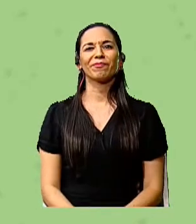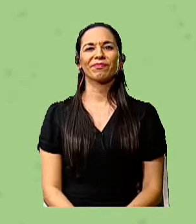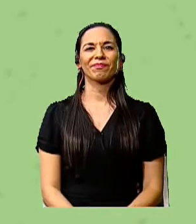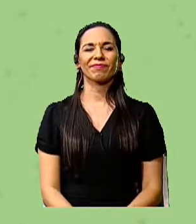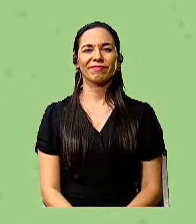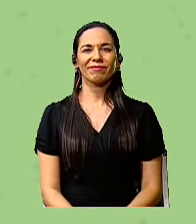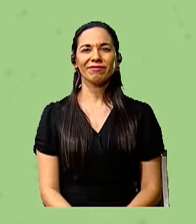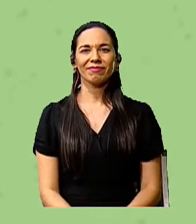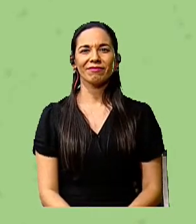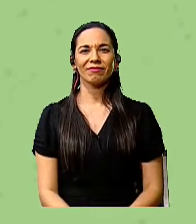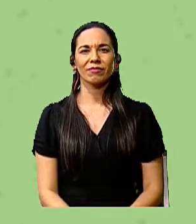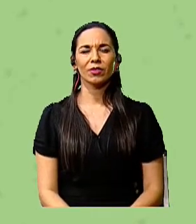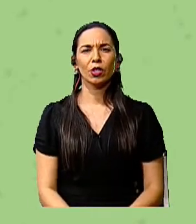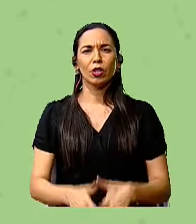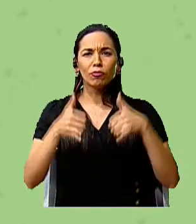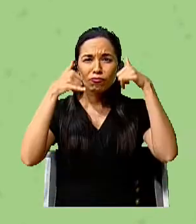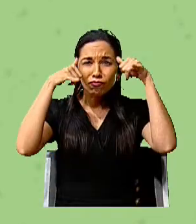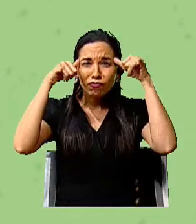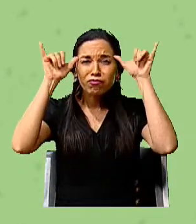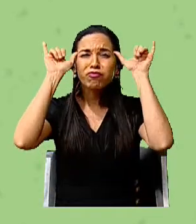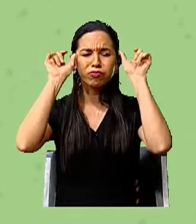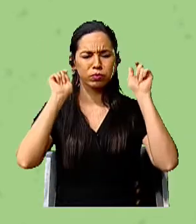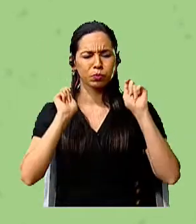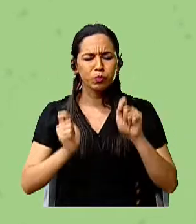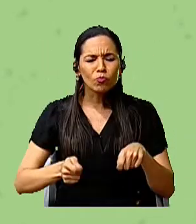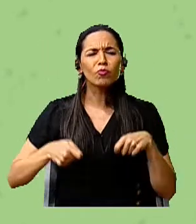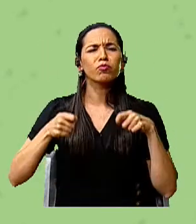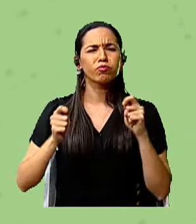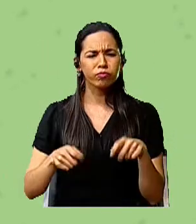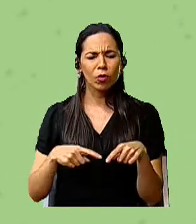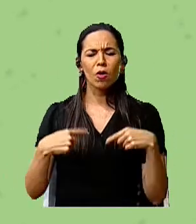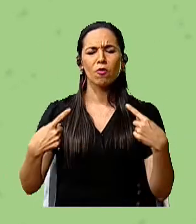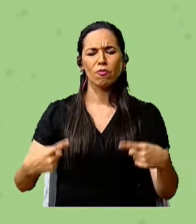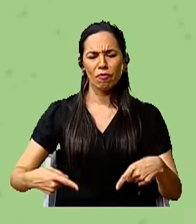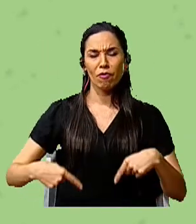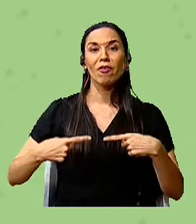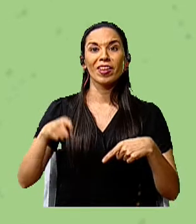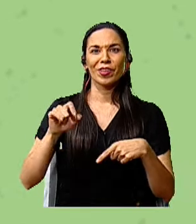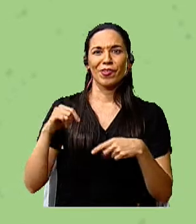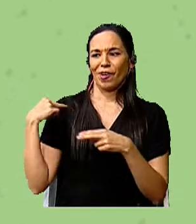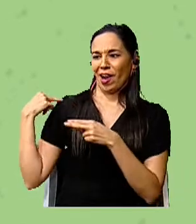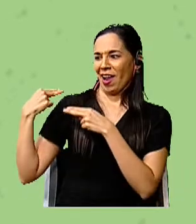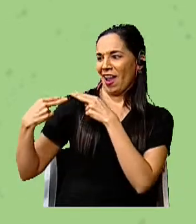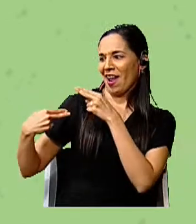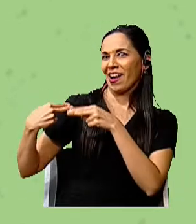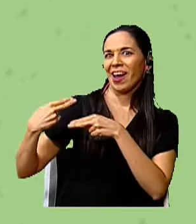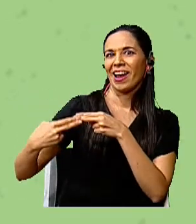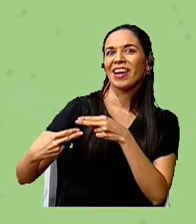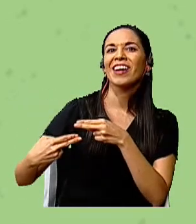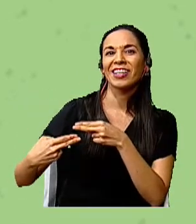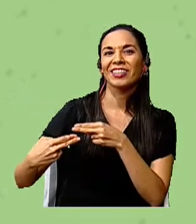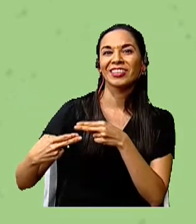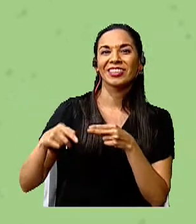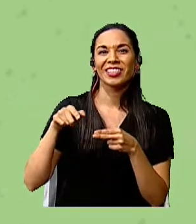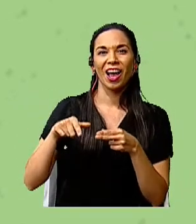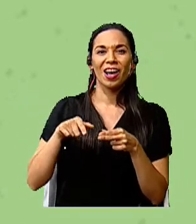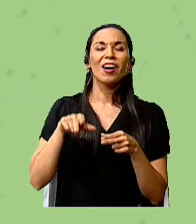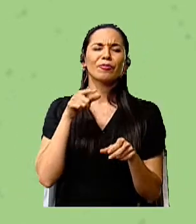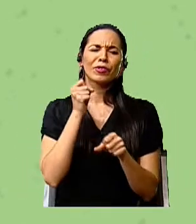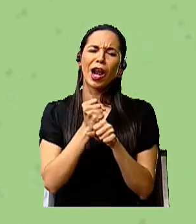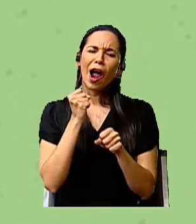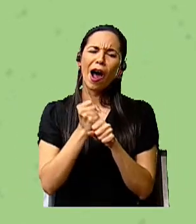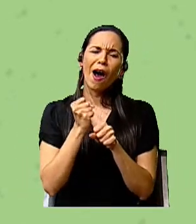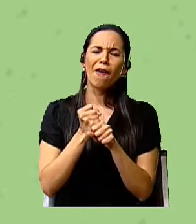El bollero y la bollería son otro ejemplo de legado. Encierran mil historias de trabajo,